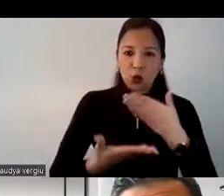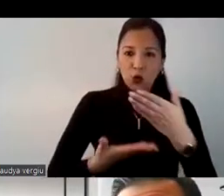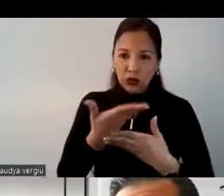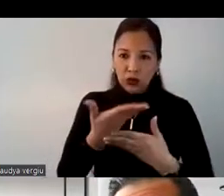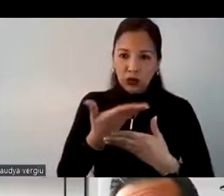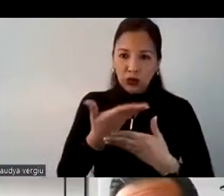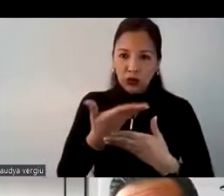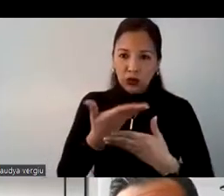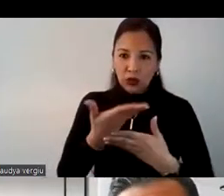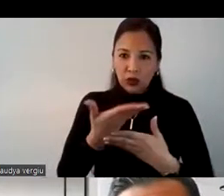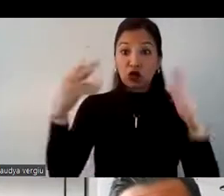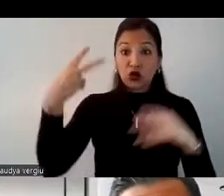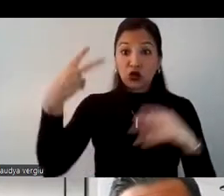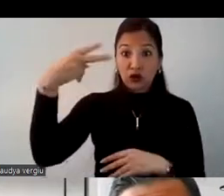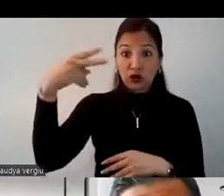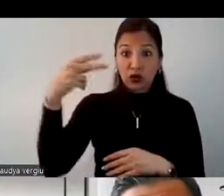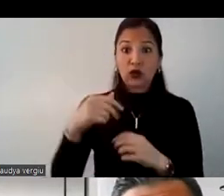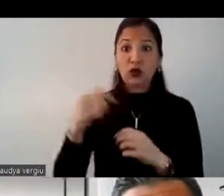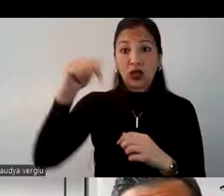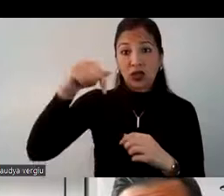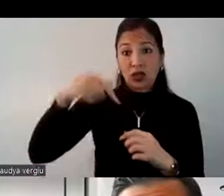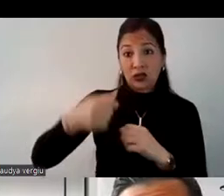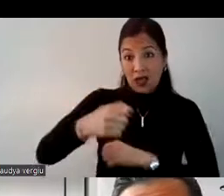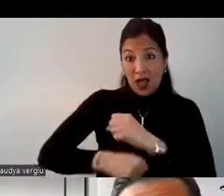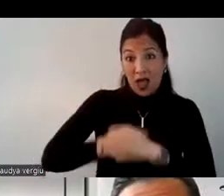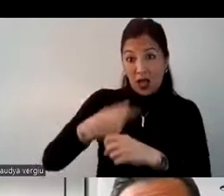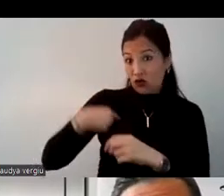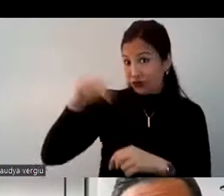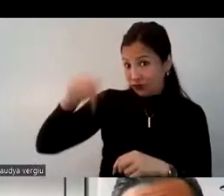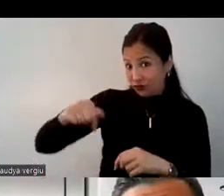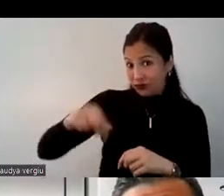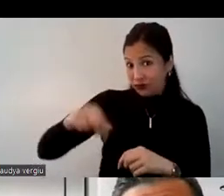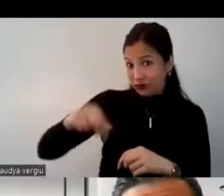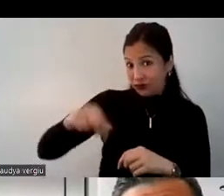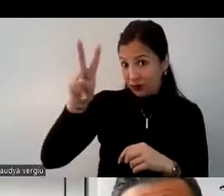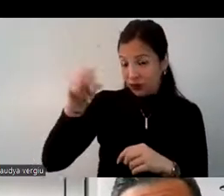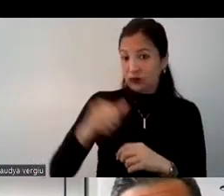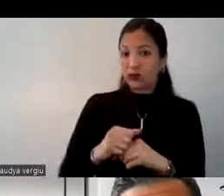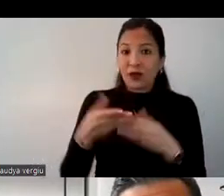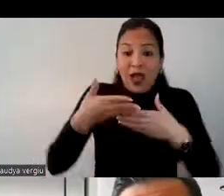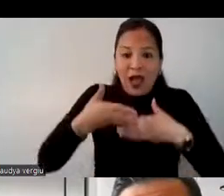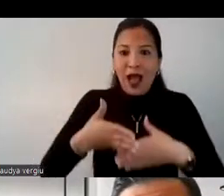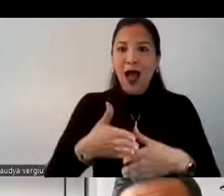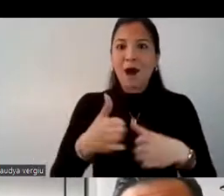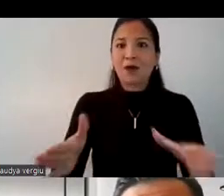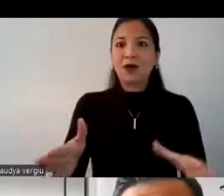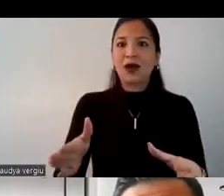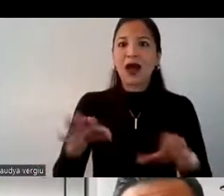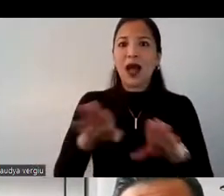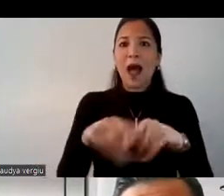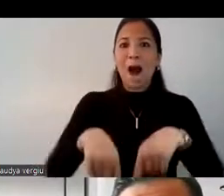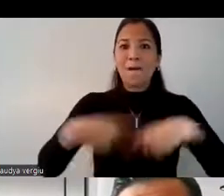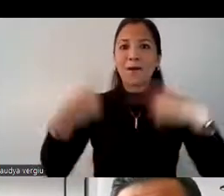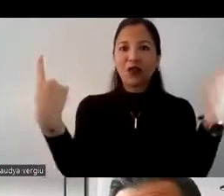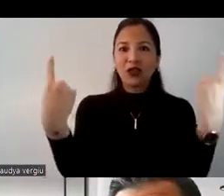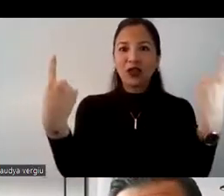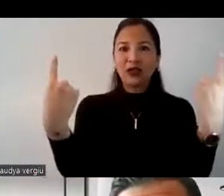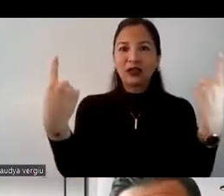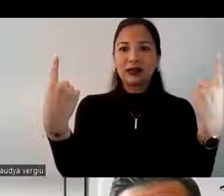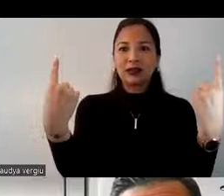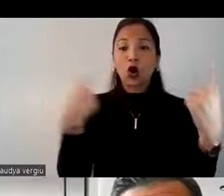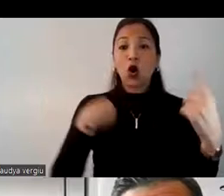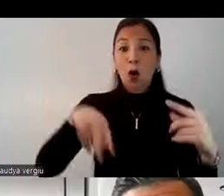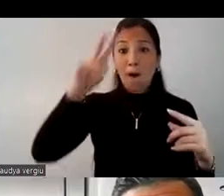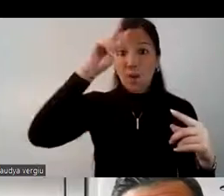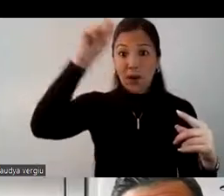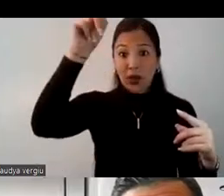18 de febrero de este año nosotros tuvimos la reapertura de las fronteras con Perú